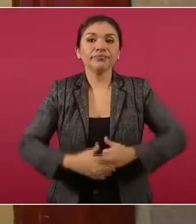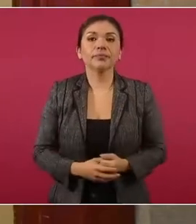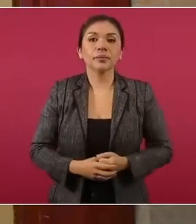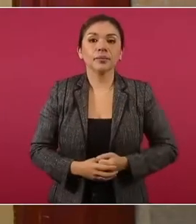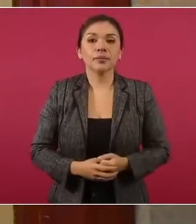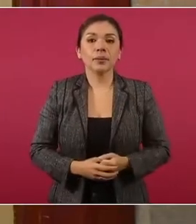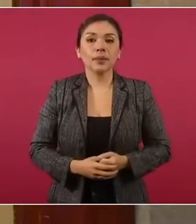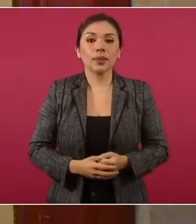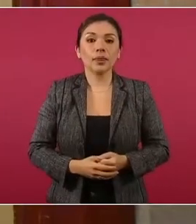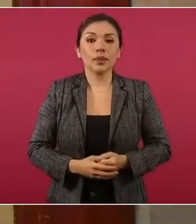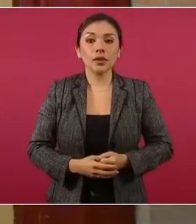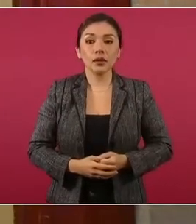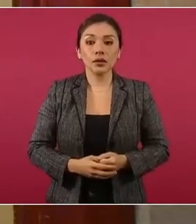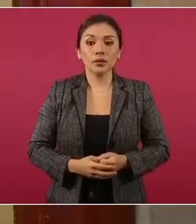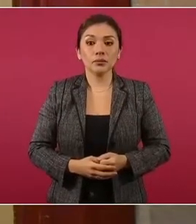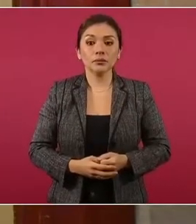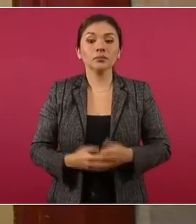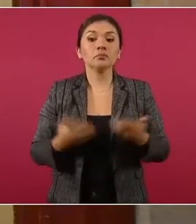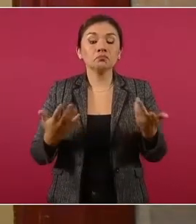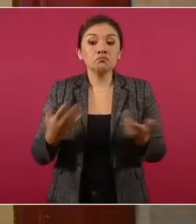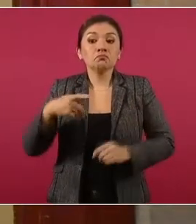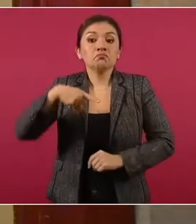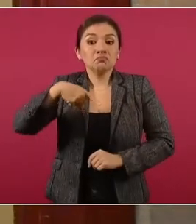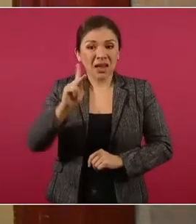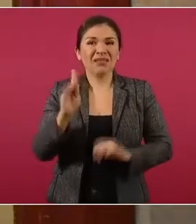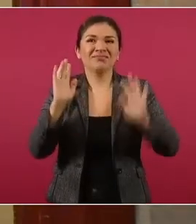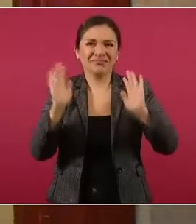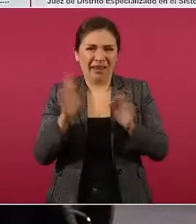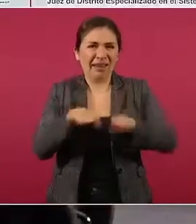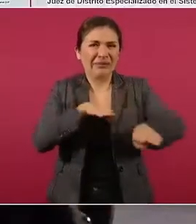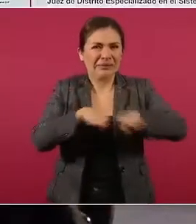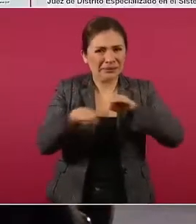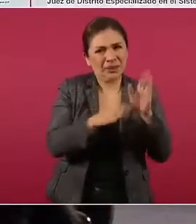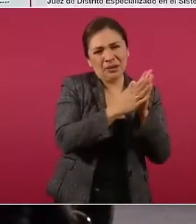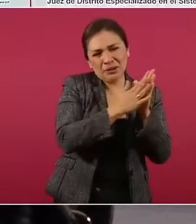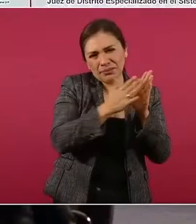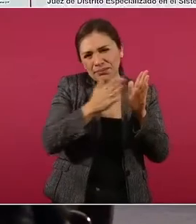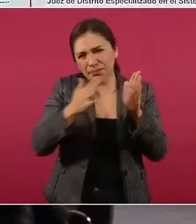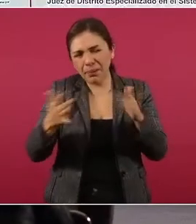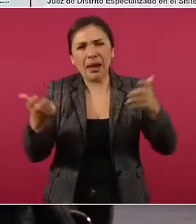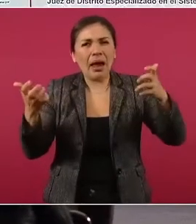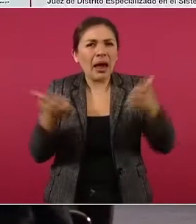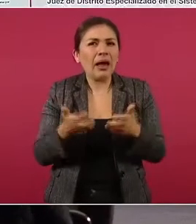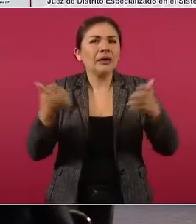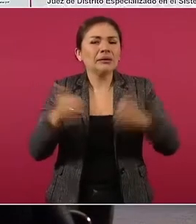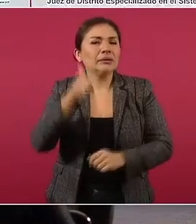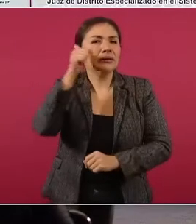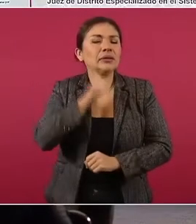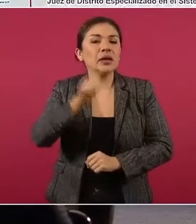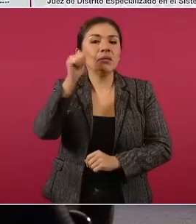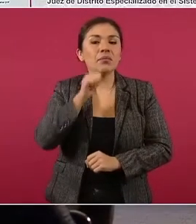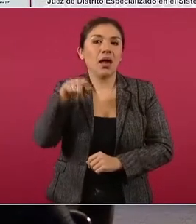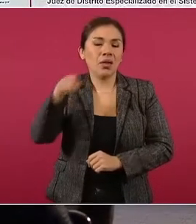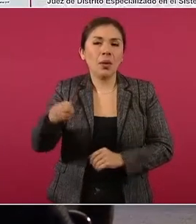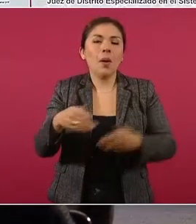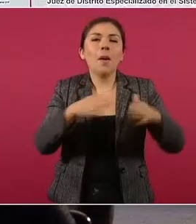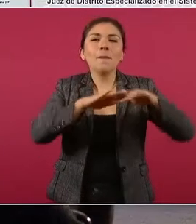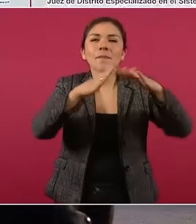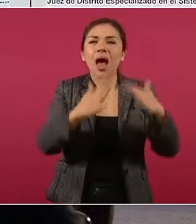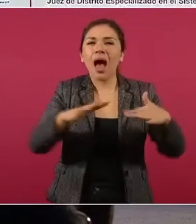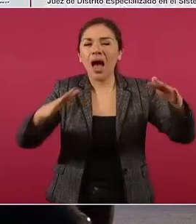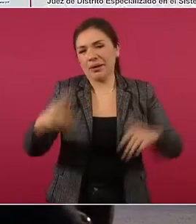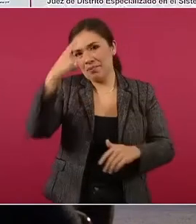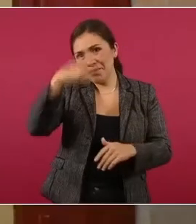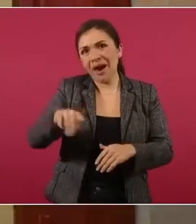Comentar que no obstante todo este trabajo que se realiza en el mar para poder